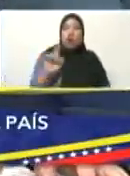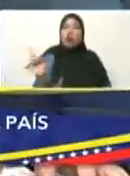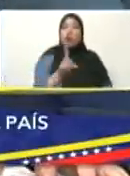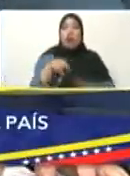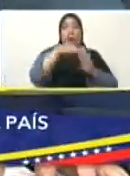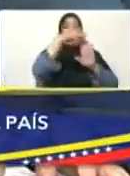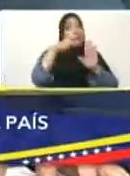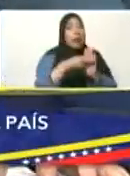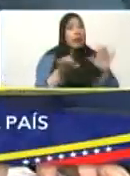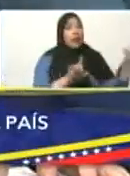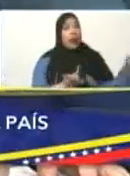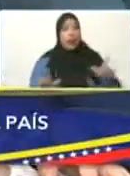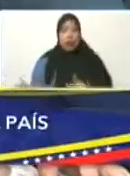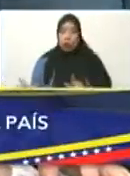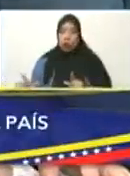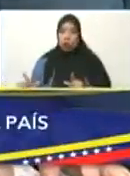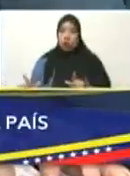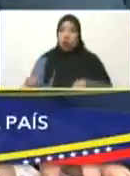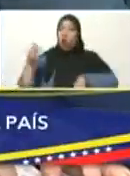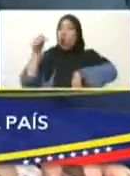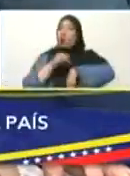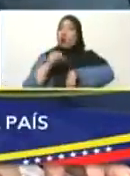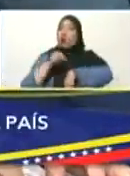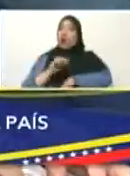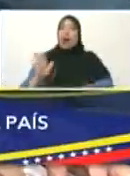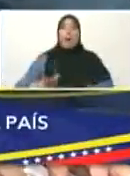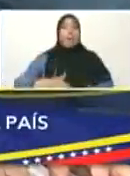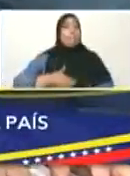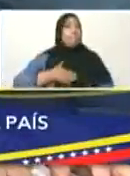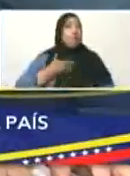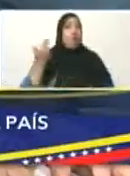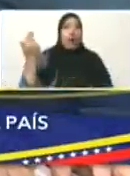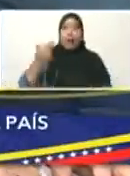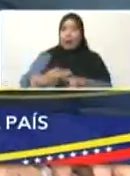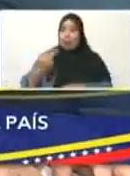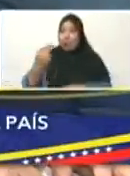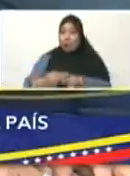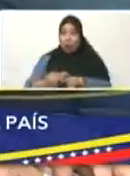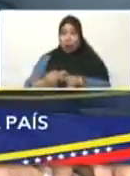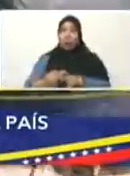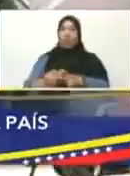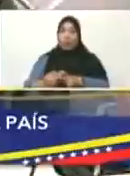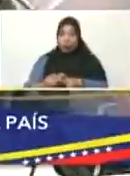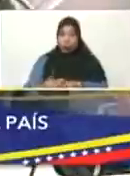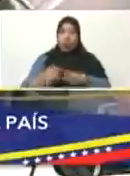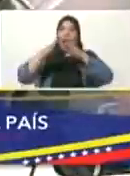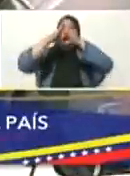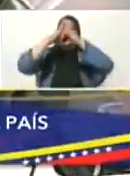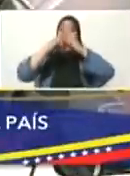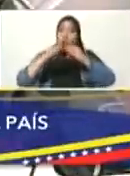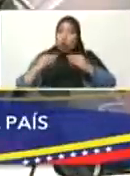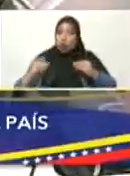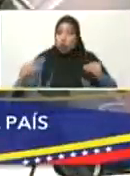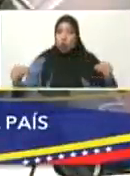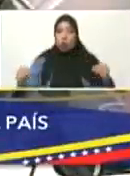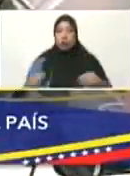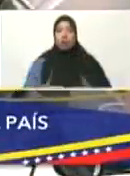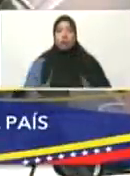las medidas. Porque con tiempo ya se ha dado la orientación de proteger todas las embarcaciones.